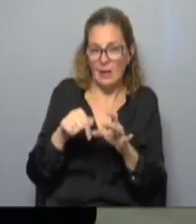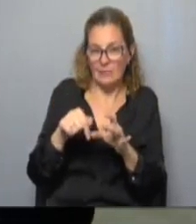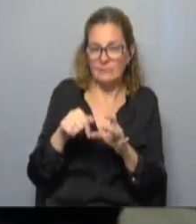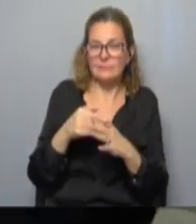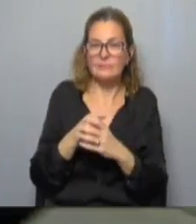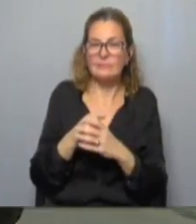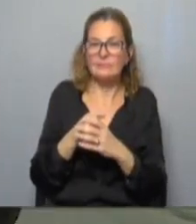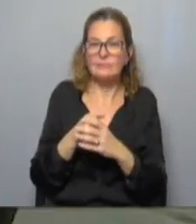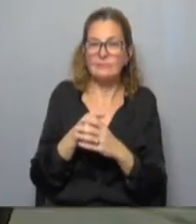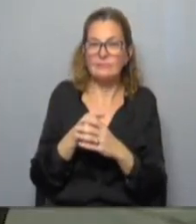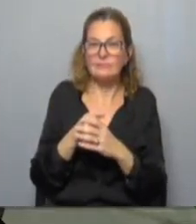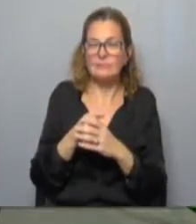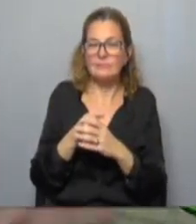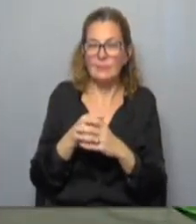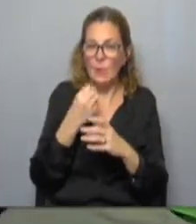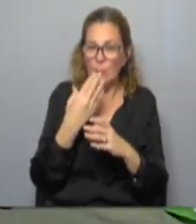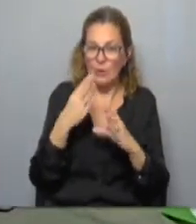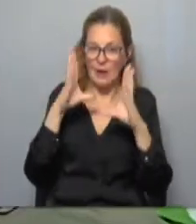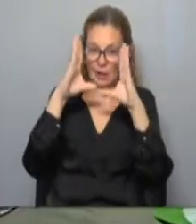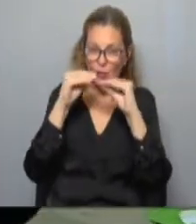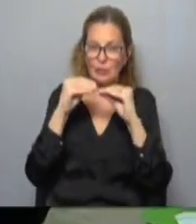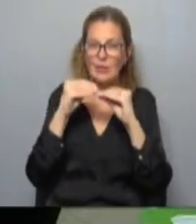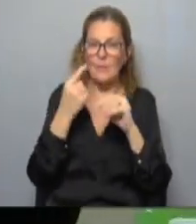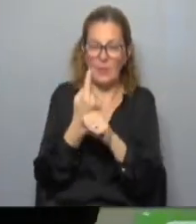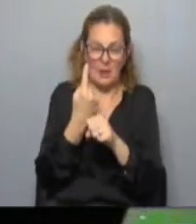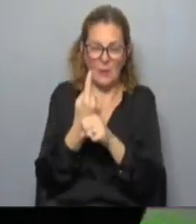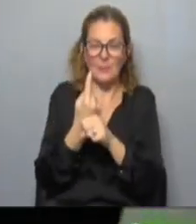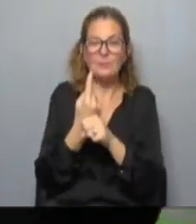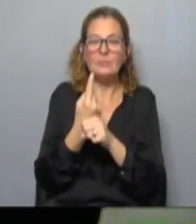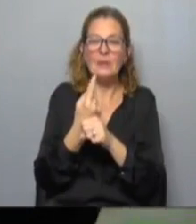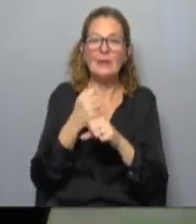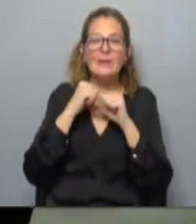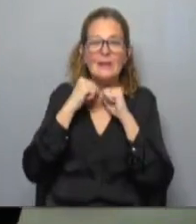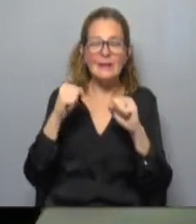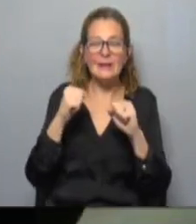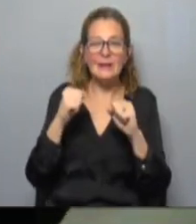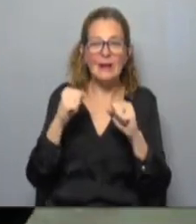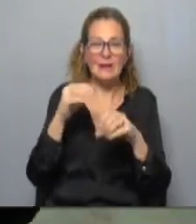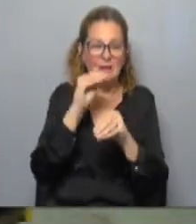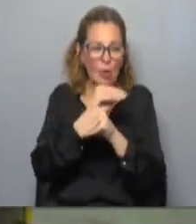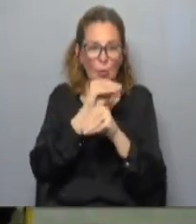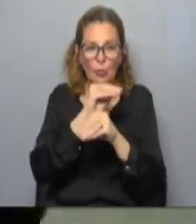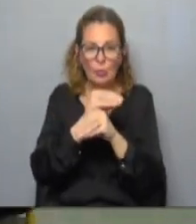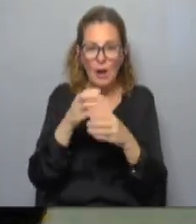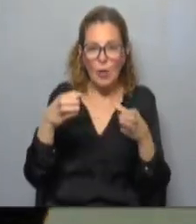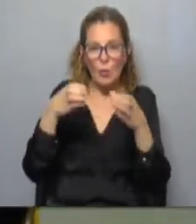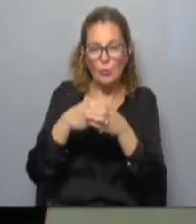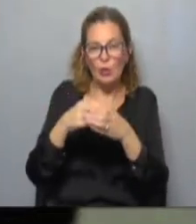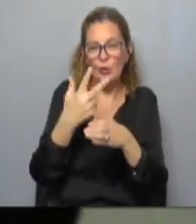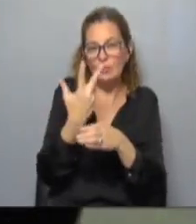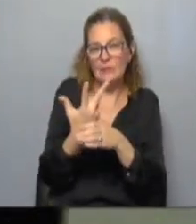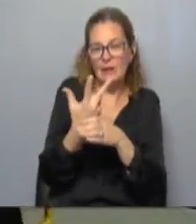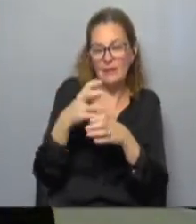sacudo exacto primero buenas noches la Secretaría de Descentralización Cultural unió tres